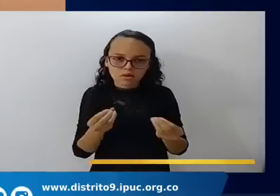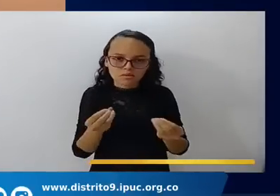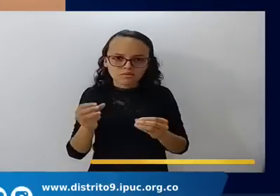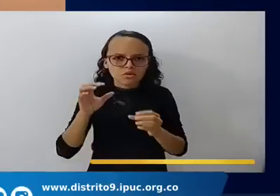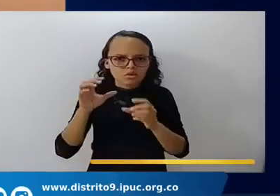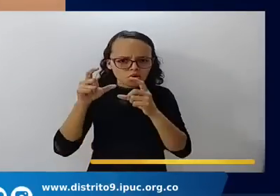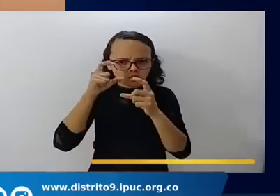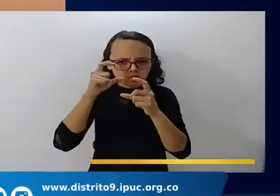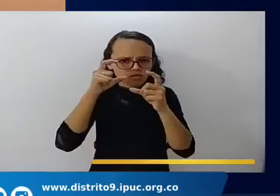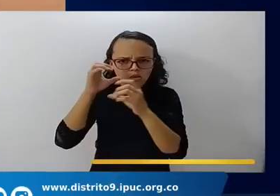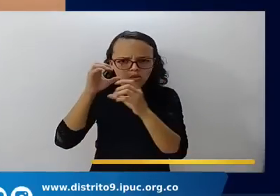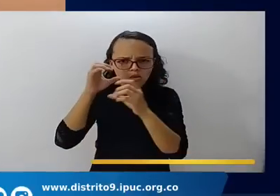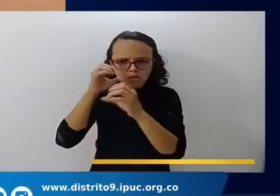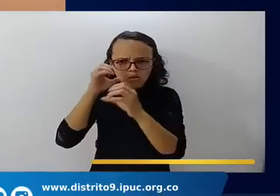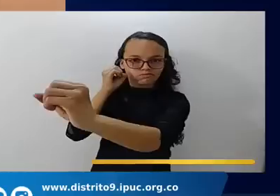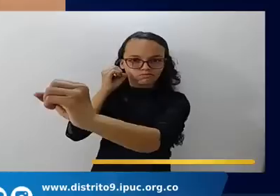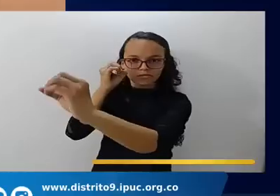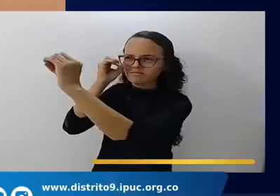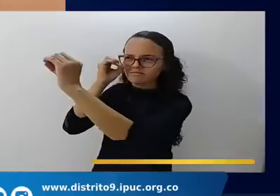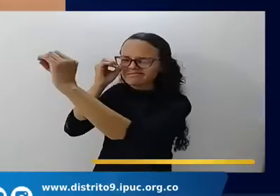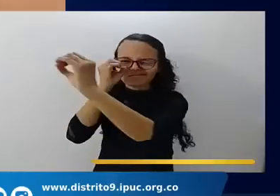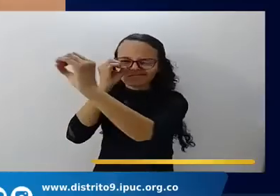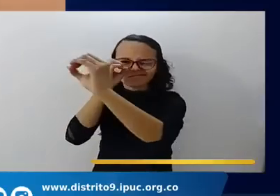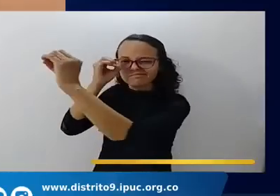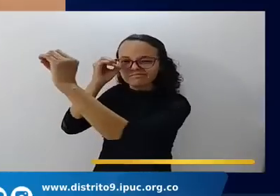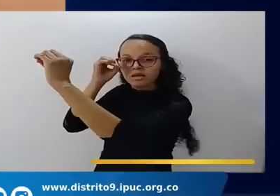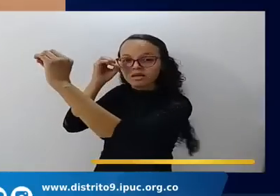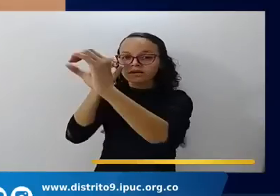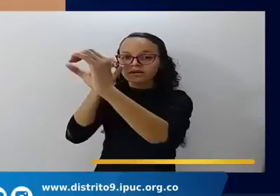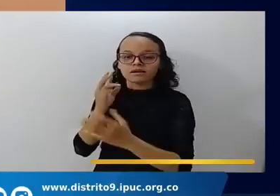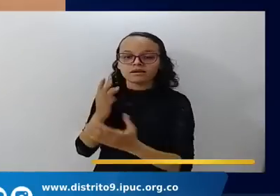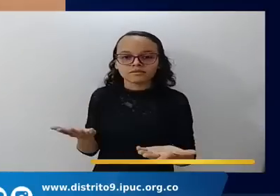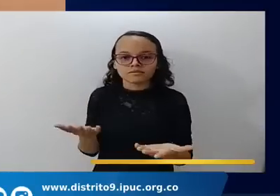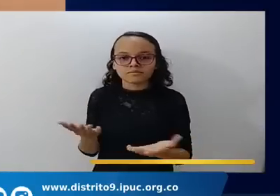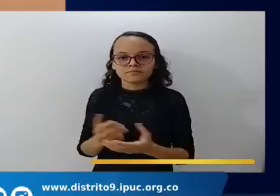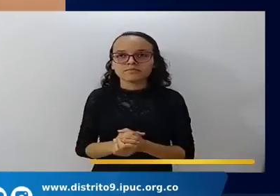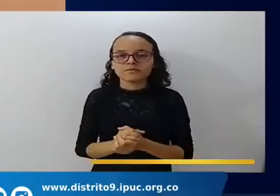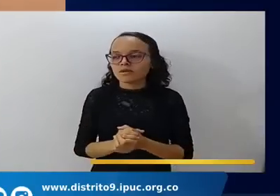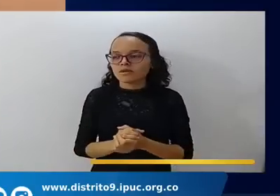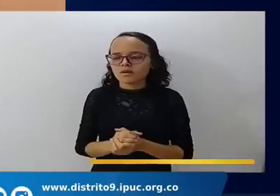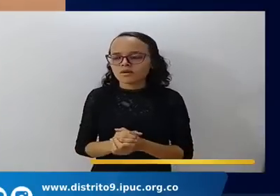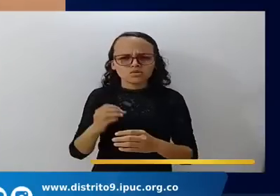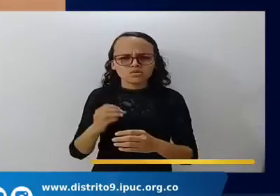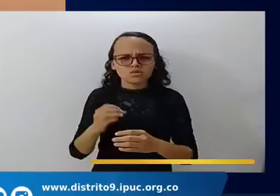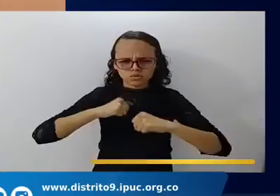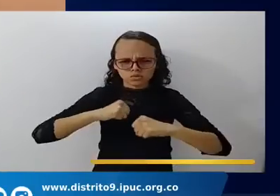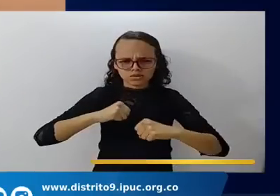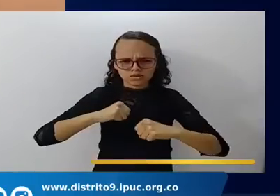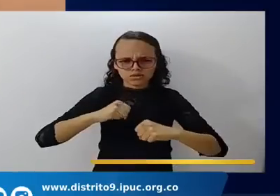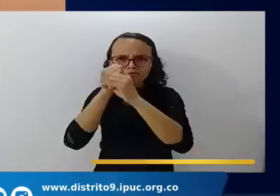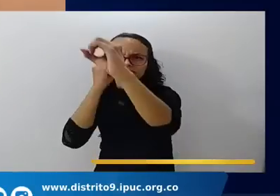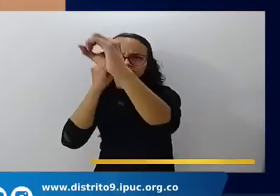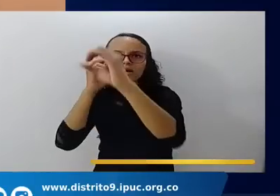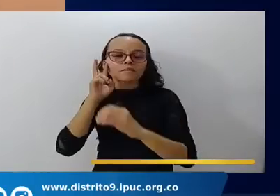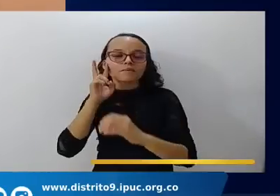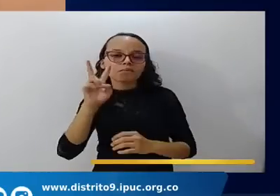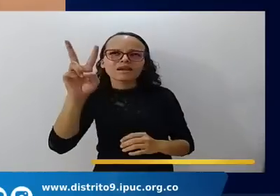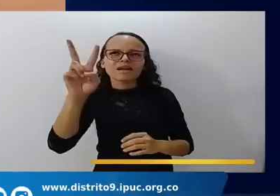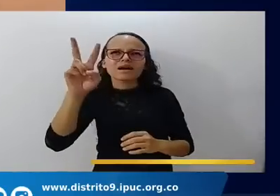Que se llaman telescopios. Hay uno. Muy potente. llama el telescopio Hubble.